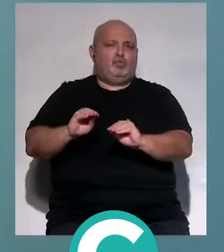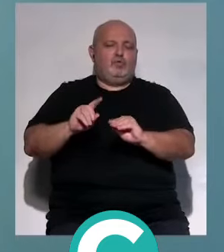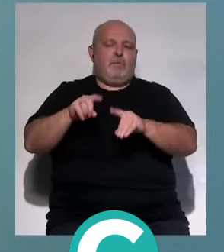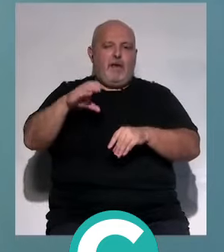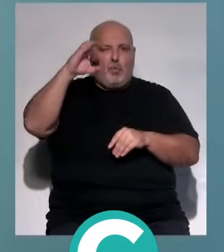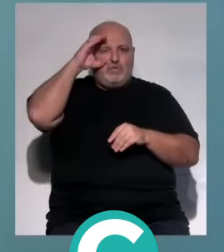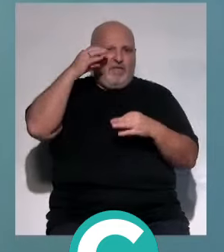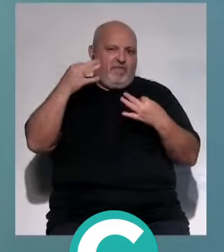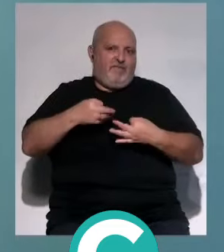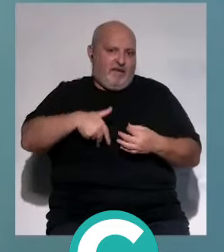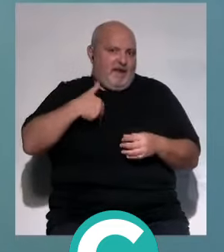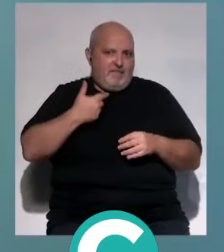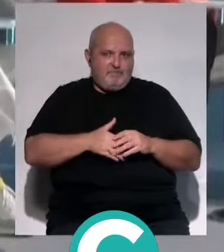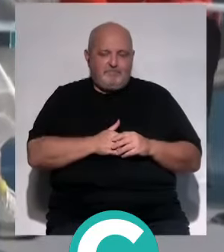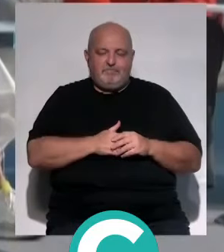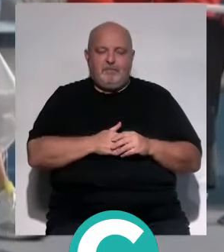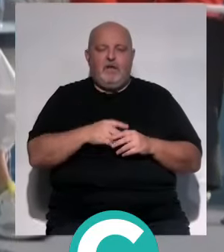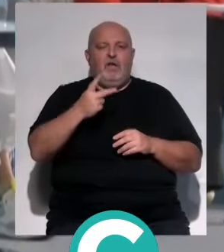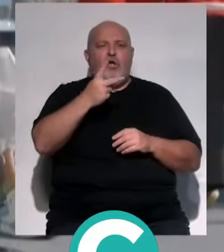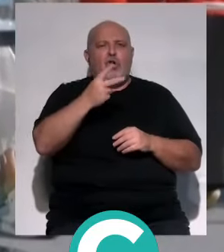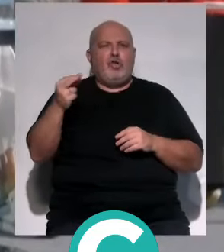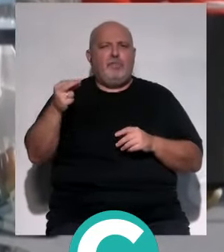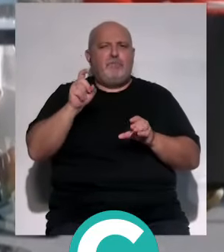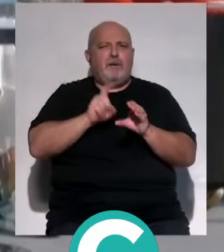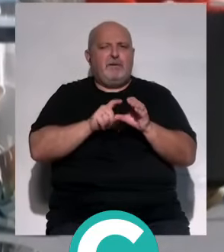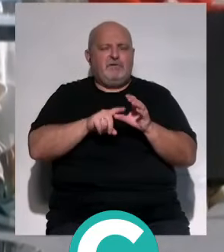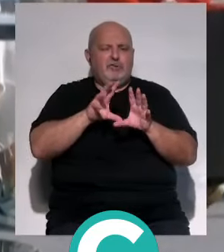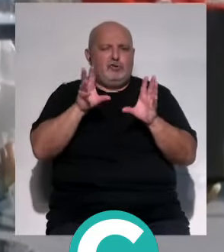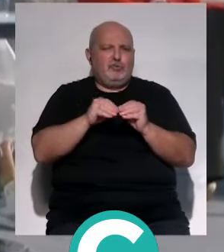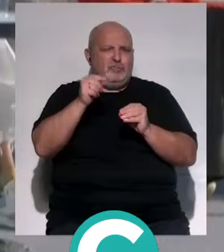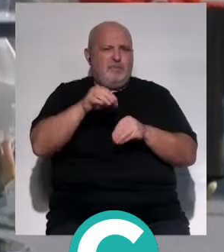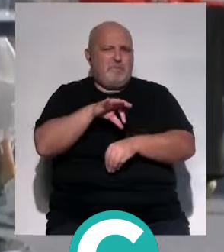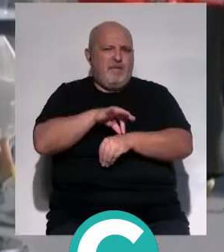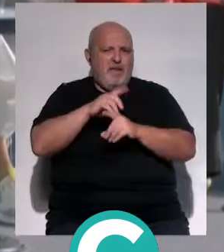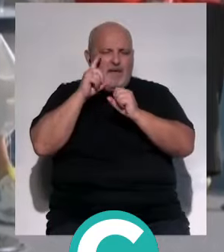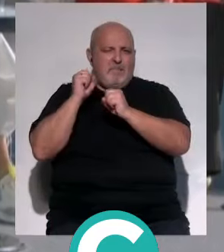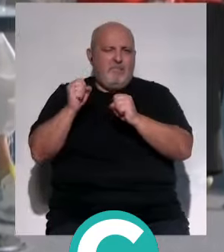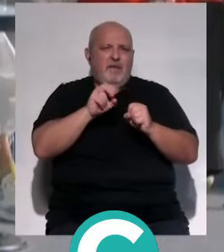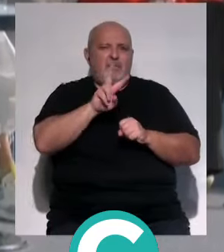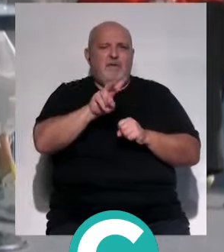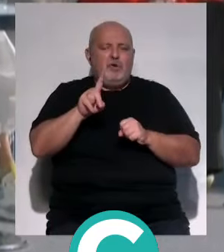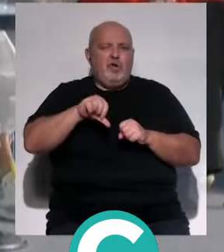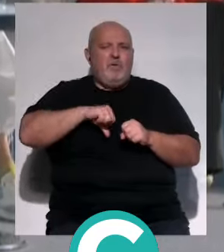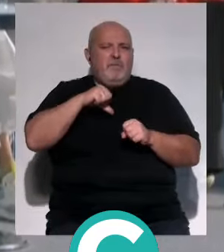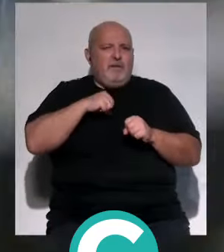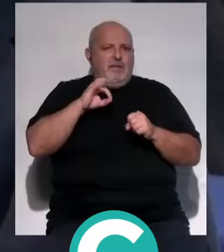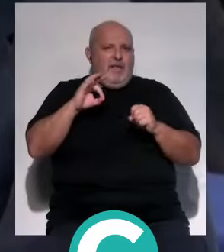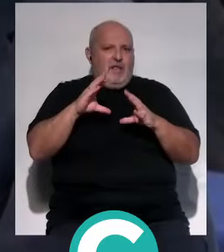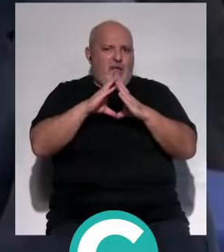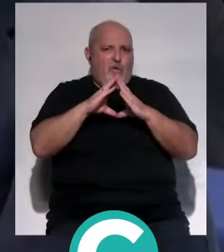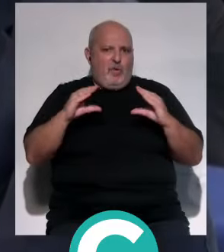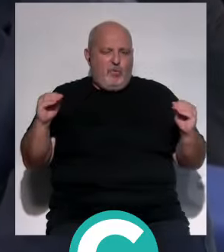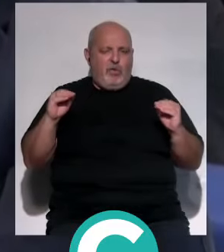para su vida en general. Han sido 200 los participantes médicos y expertos de 21 hospitales de la comunidad